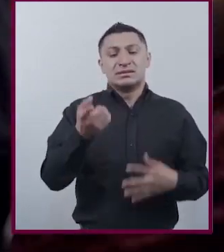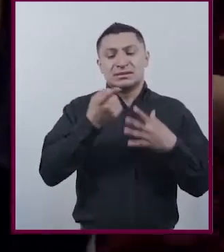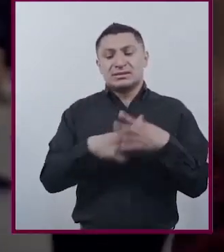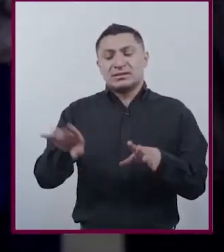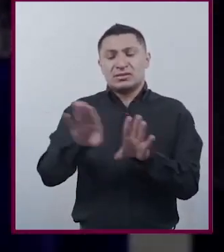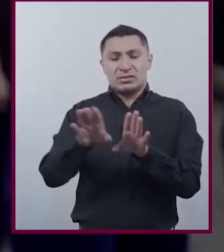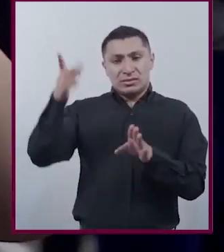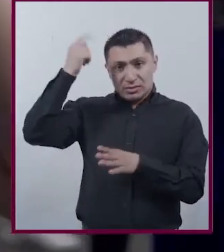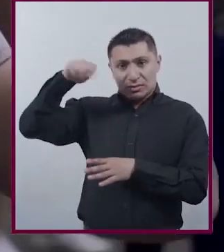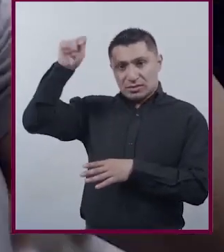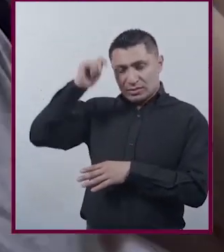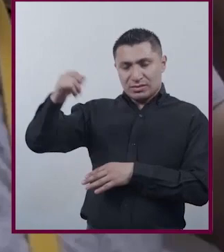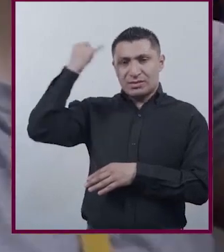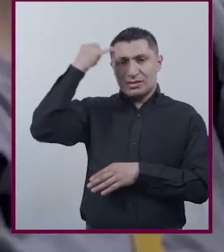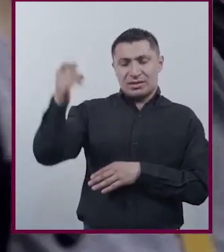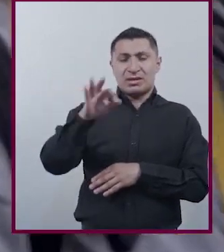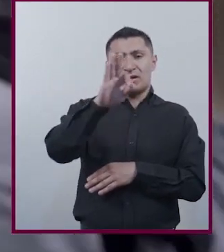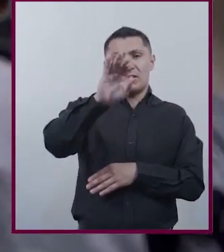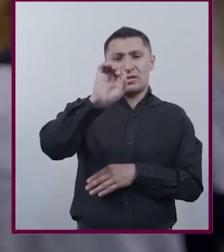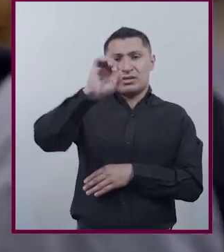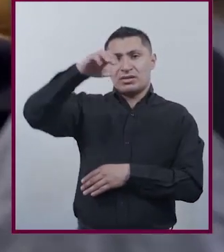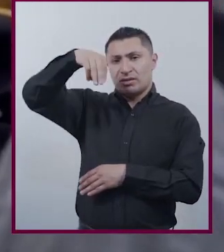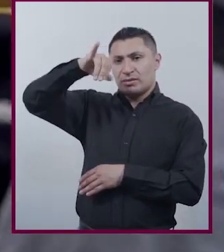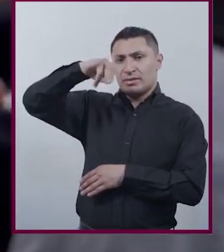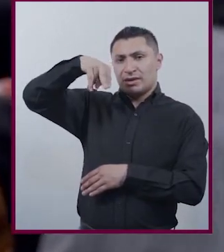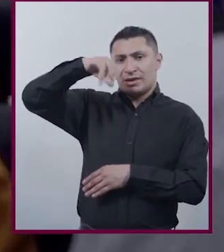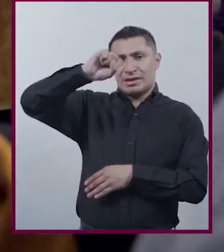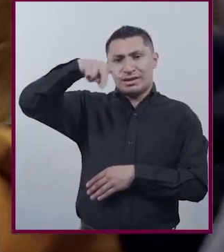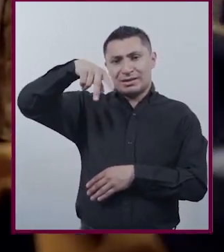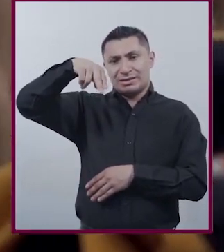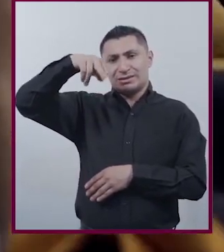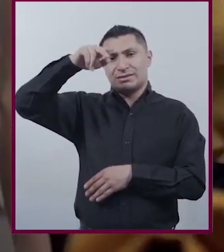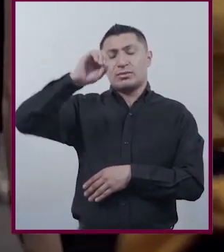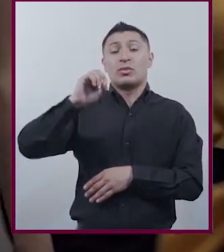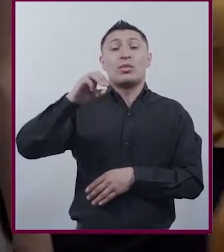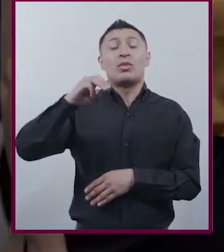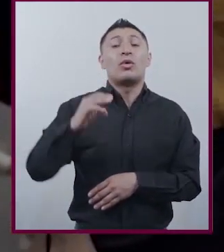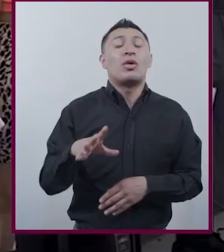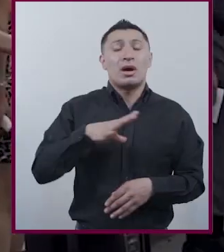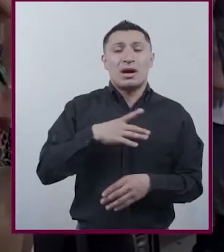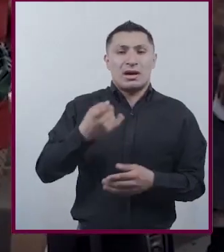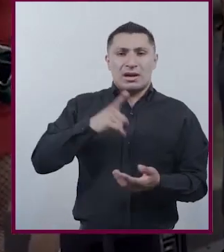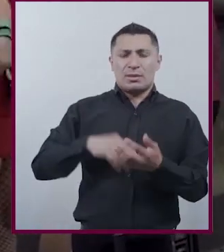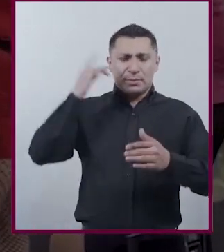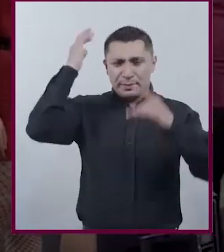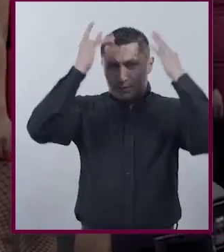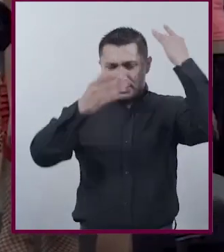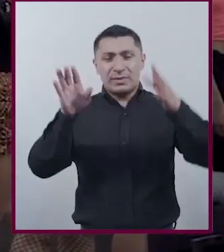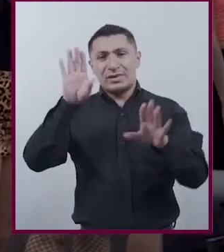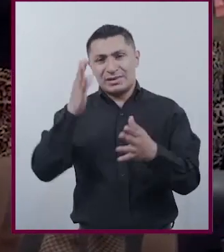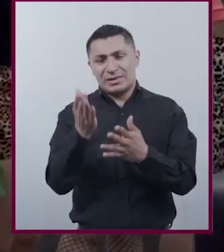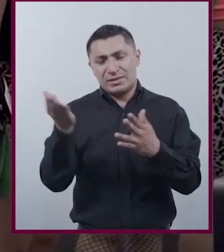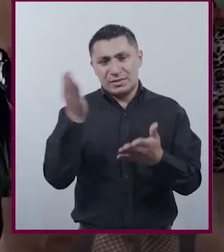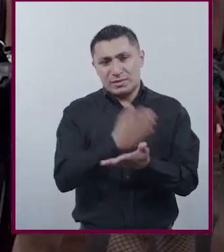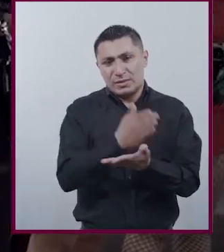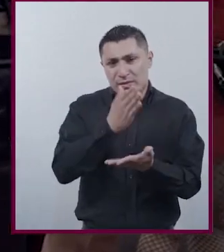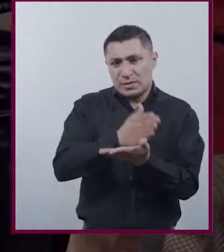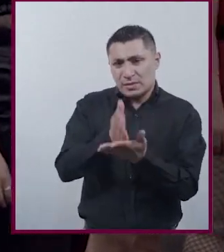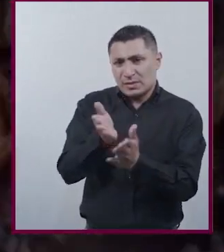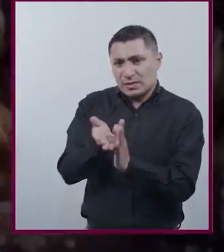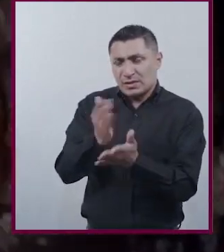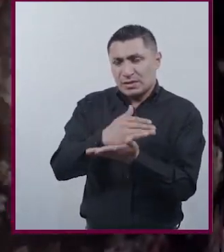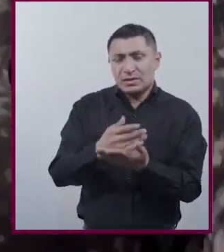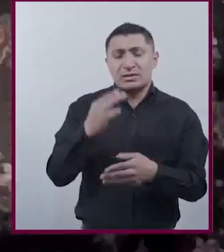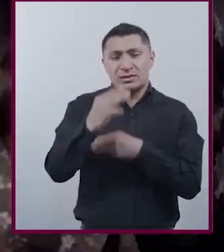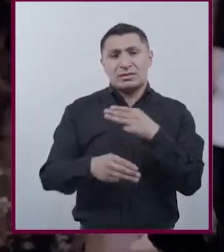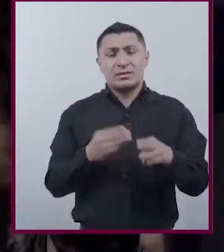teorizarse Ya desde la perspectiva Feminista Se establece Dentro del análisis Esta división Que se hace Del mundo social En